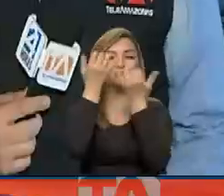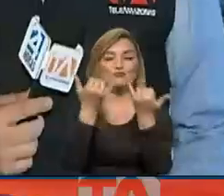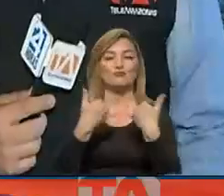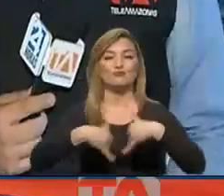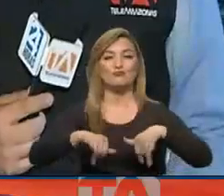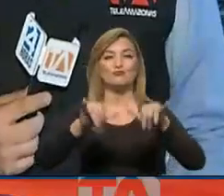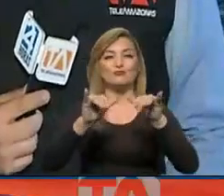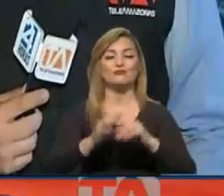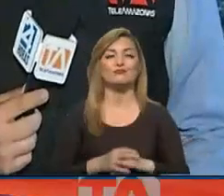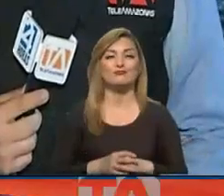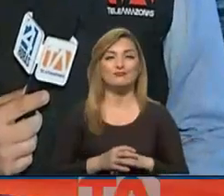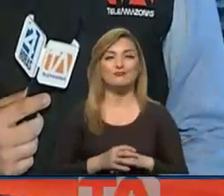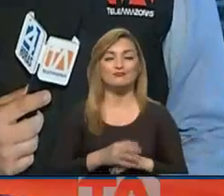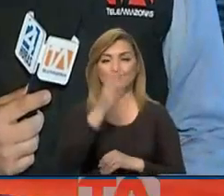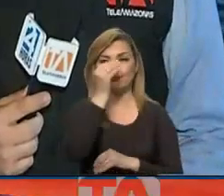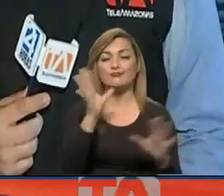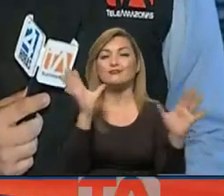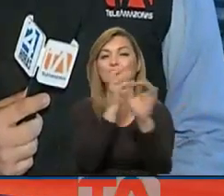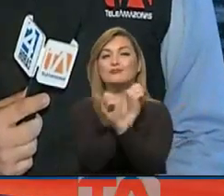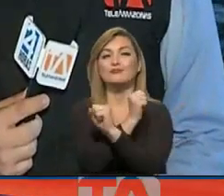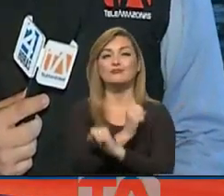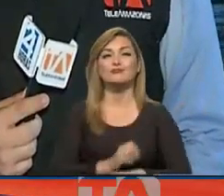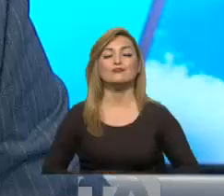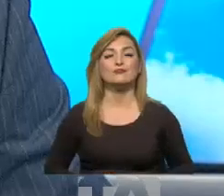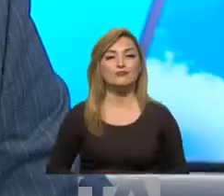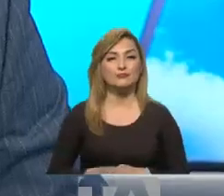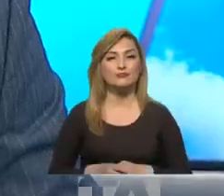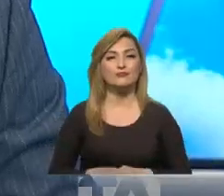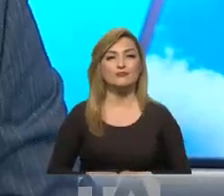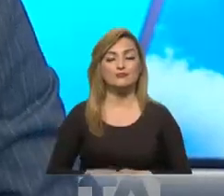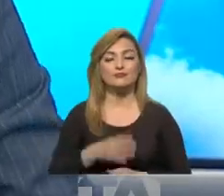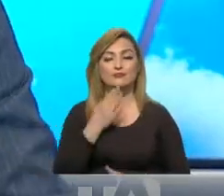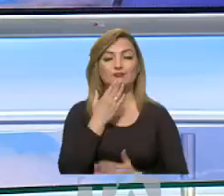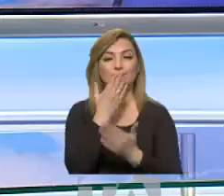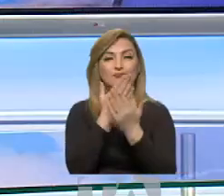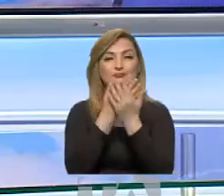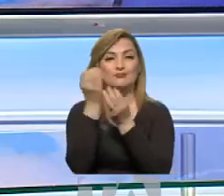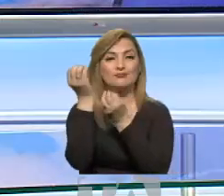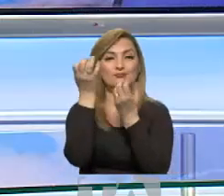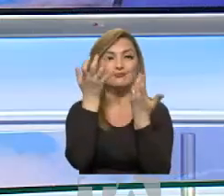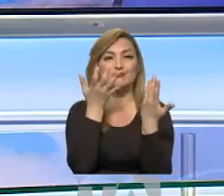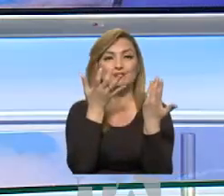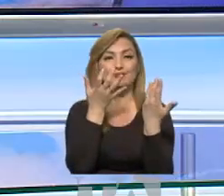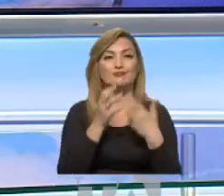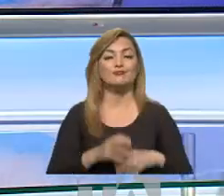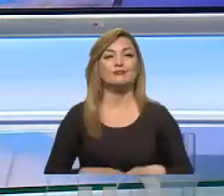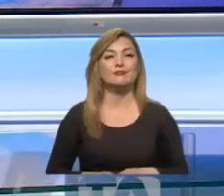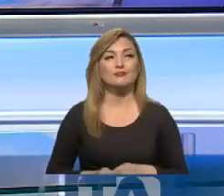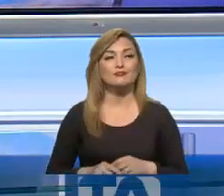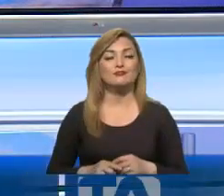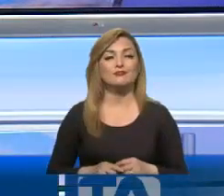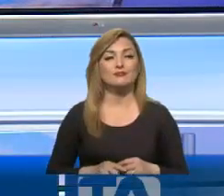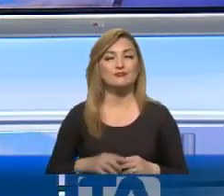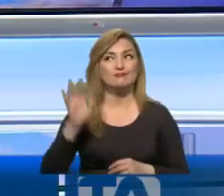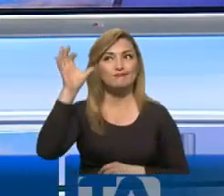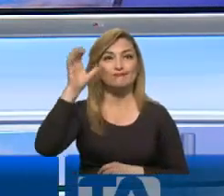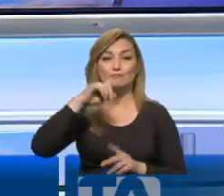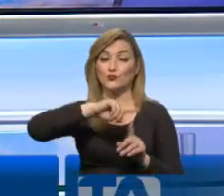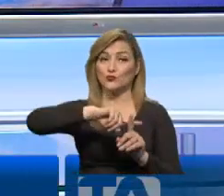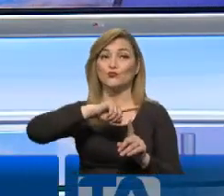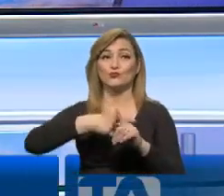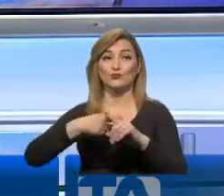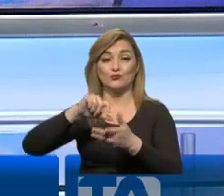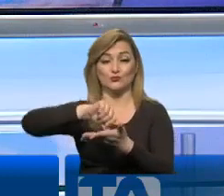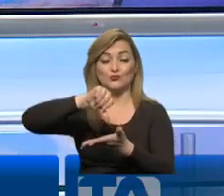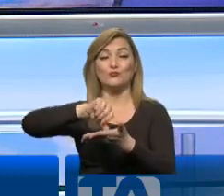ustedes con mucho más en Estudios. Muy buenas noches. Buenas noches, Luis Alfredo. Gracias por la información. El clima será favorable en